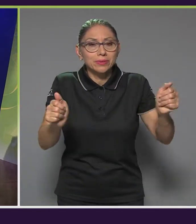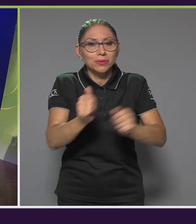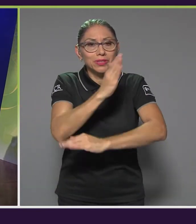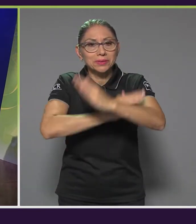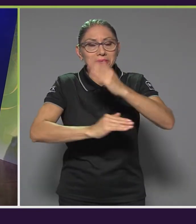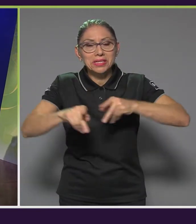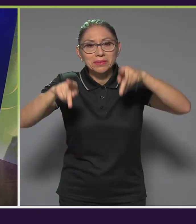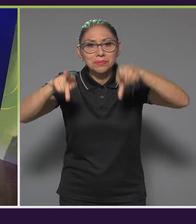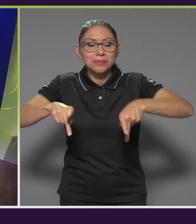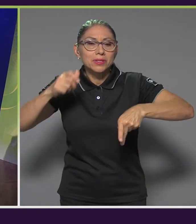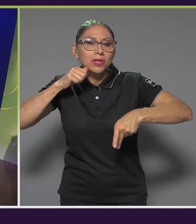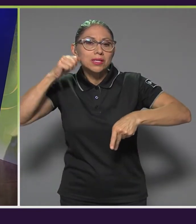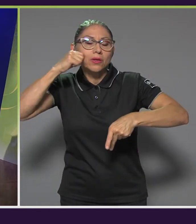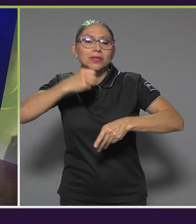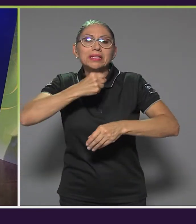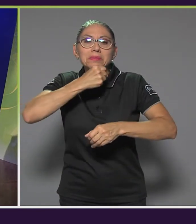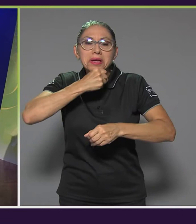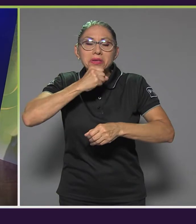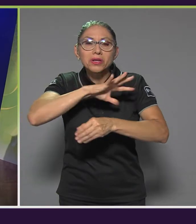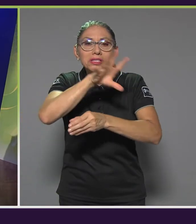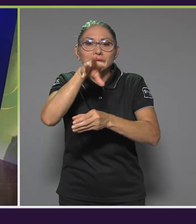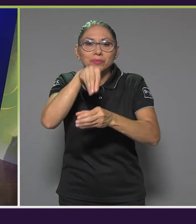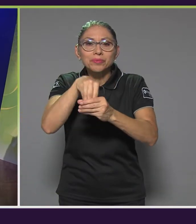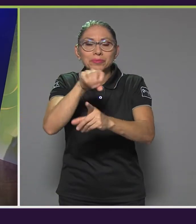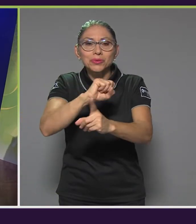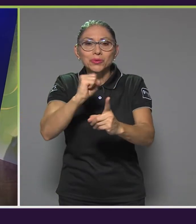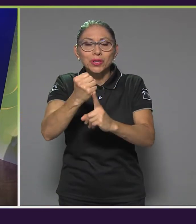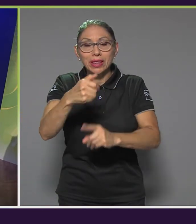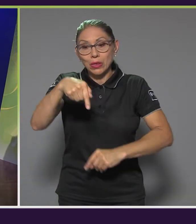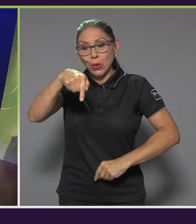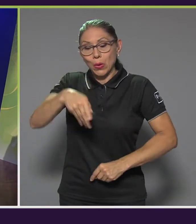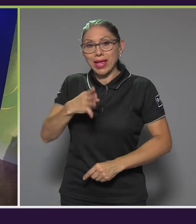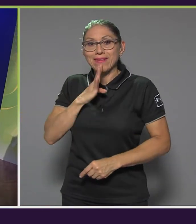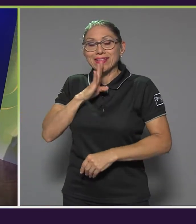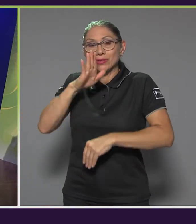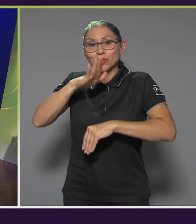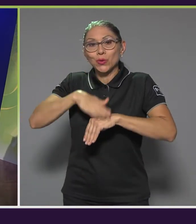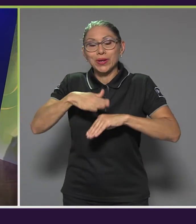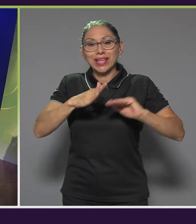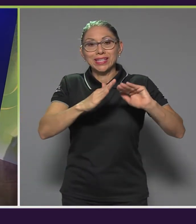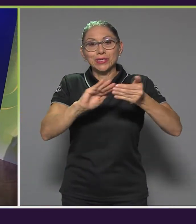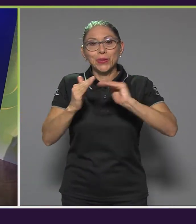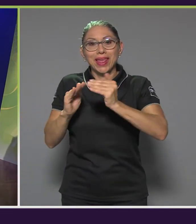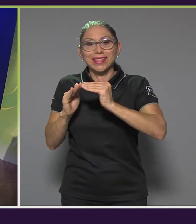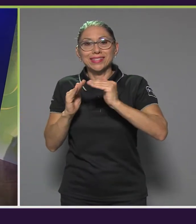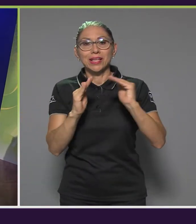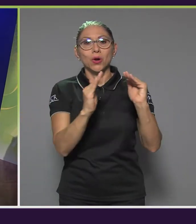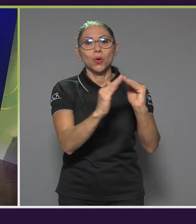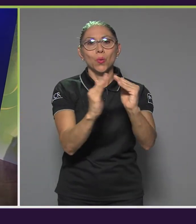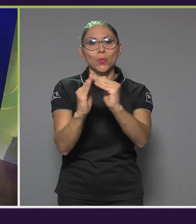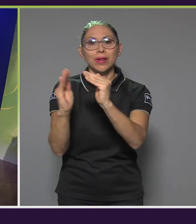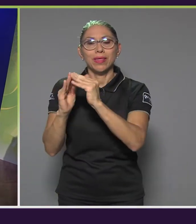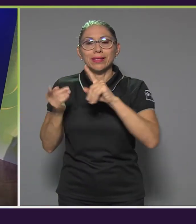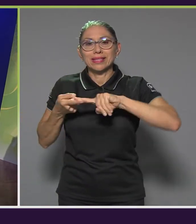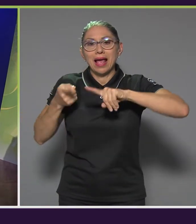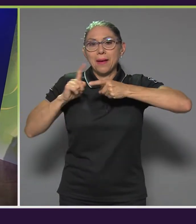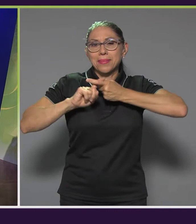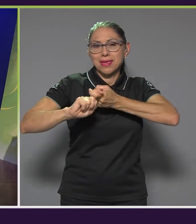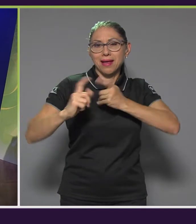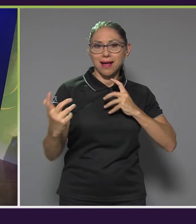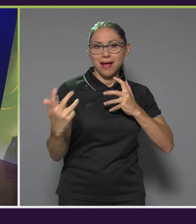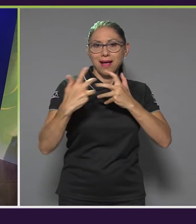discapacidad y personas adultas mayores. Hoy estamos conversando sobre ciudades y comunidades amigables con las personas adultas mayores y